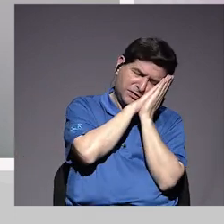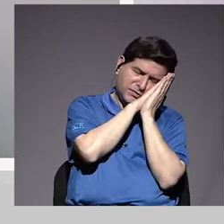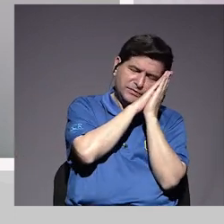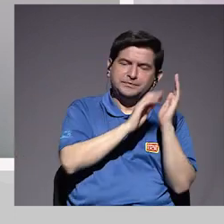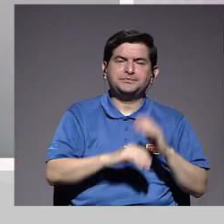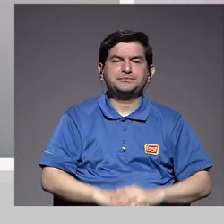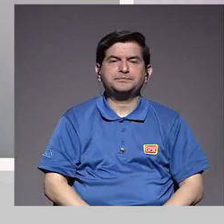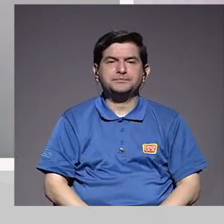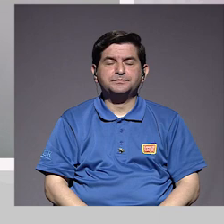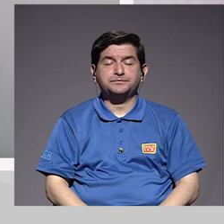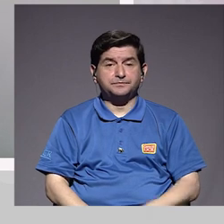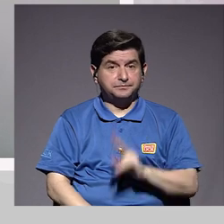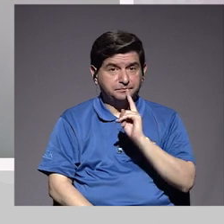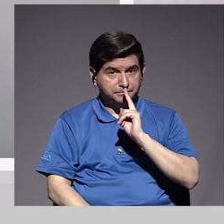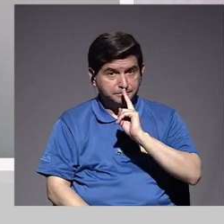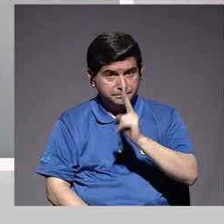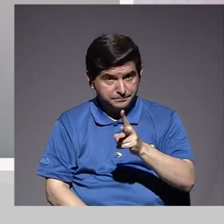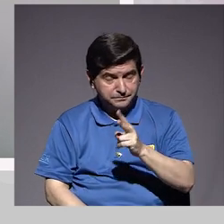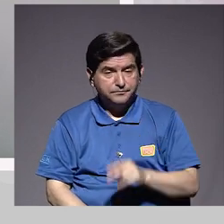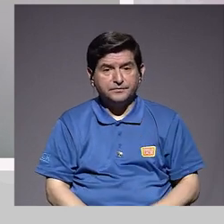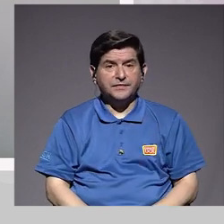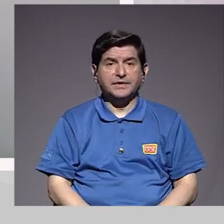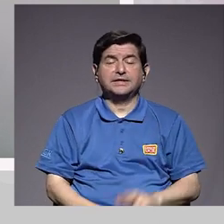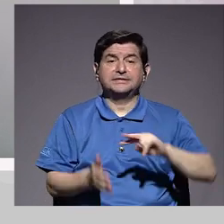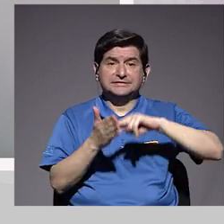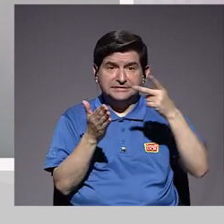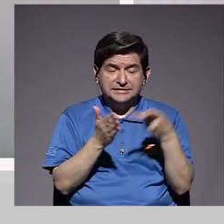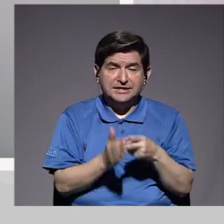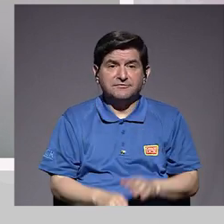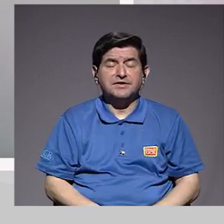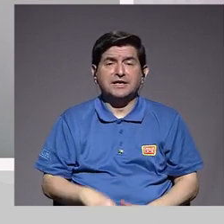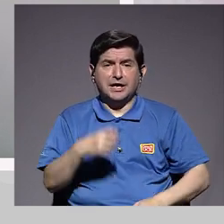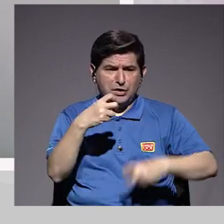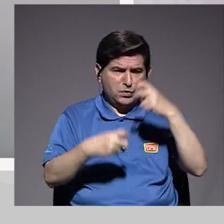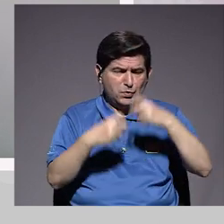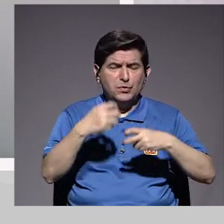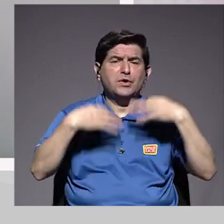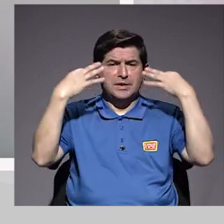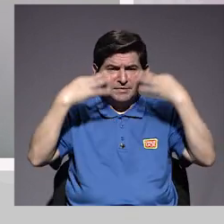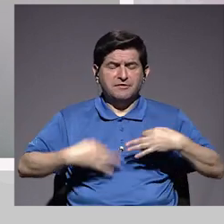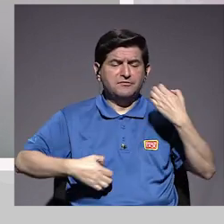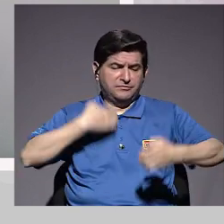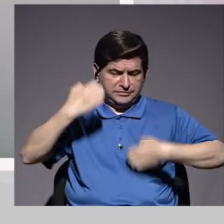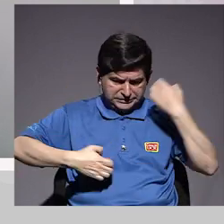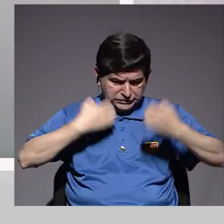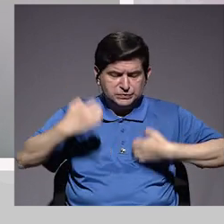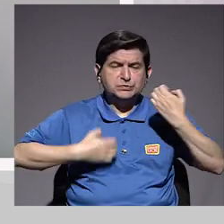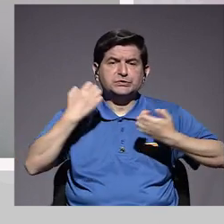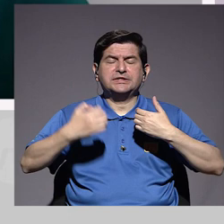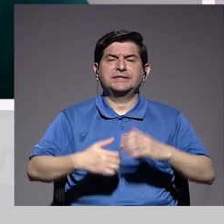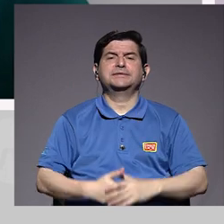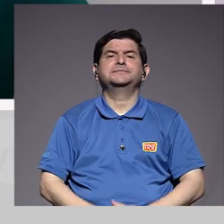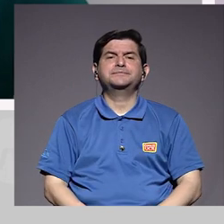sueño también, ¿verdad?, entonces realmente, pues, está habiendo todo un trastorno tanto físico como emocional.